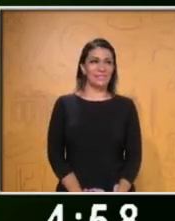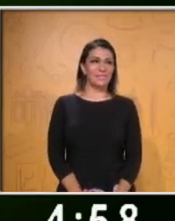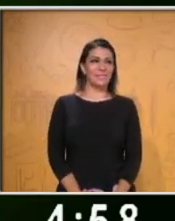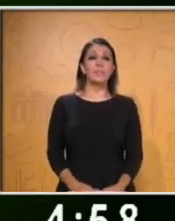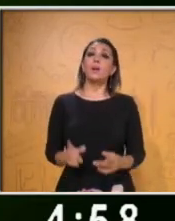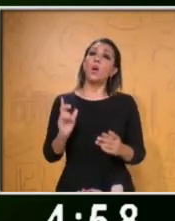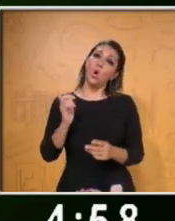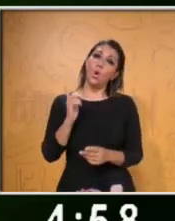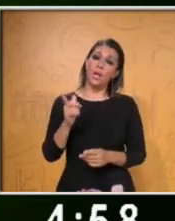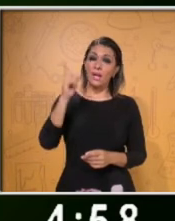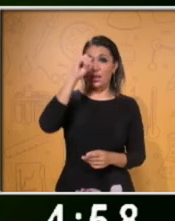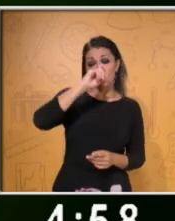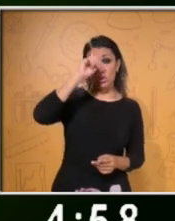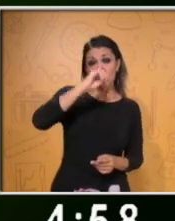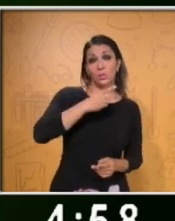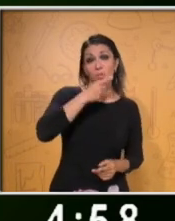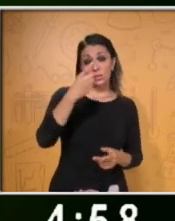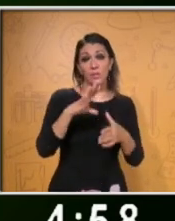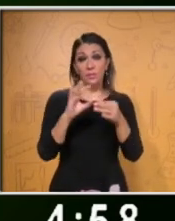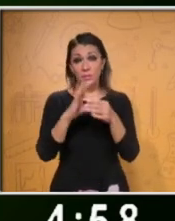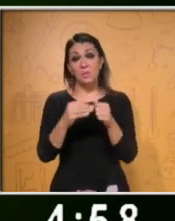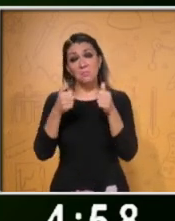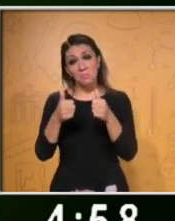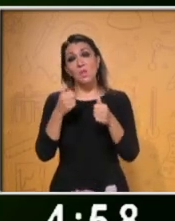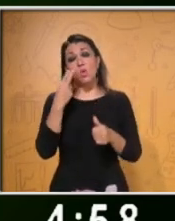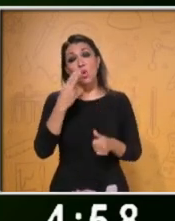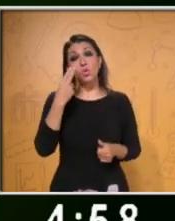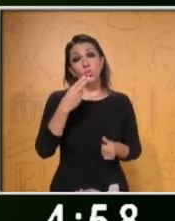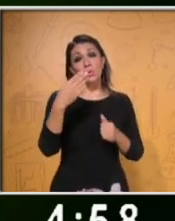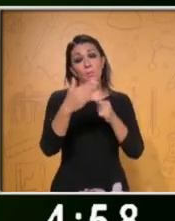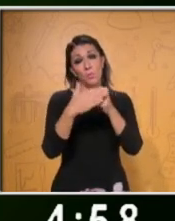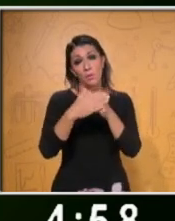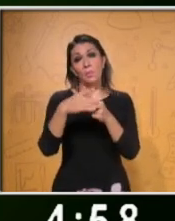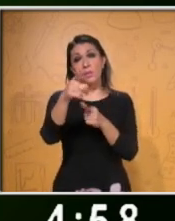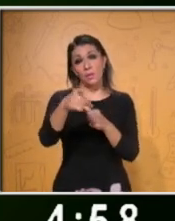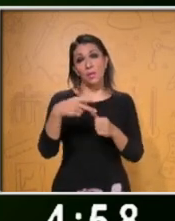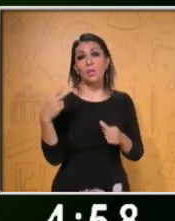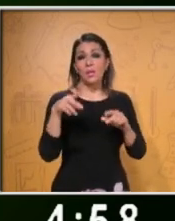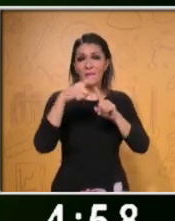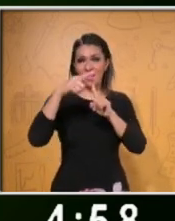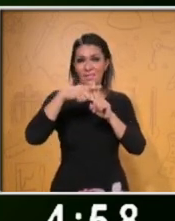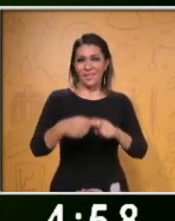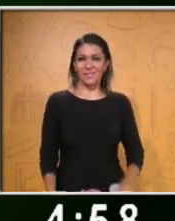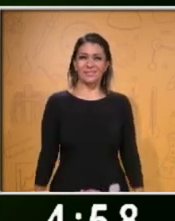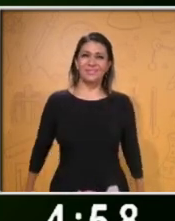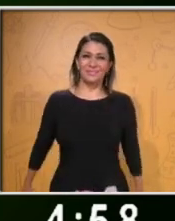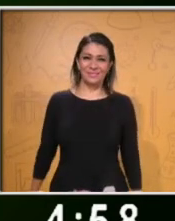Esperamos que estas recomendaciones sean de utilidad para tu próxima exposición. Hasta la próxima.